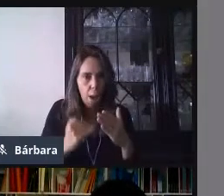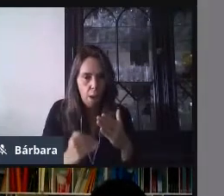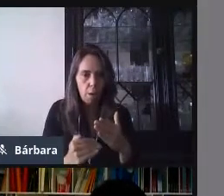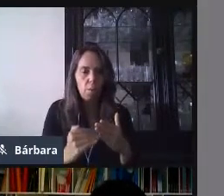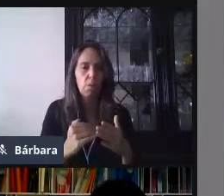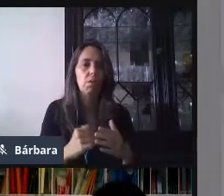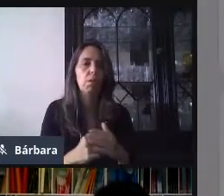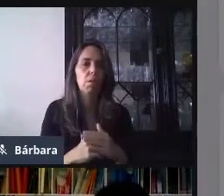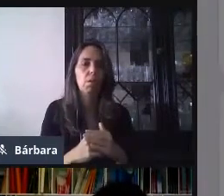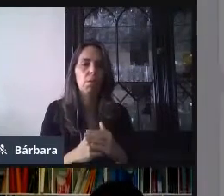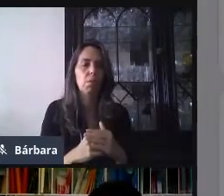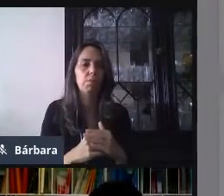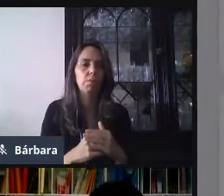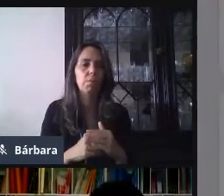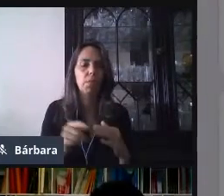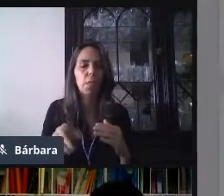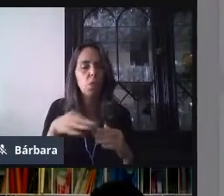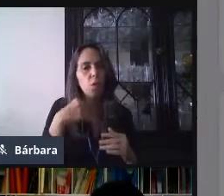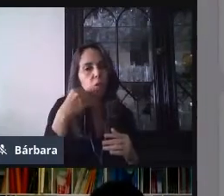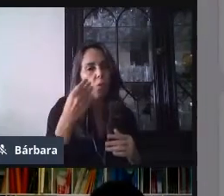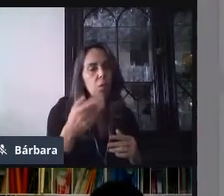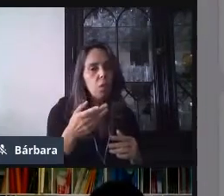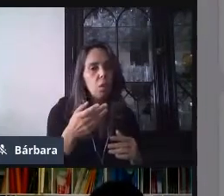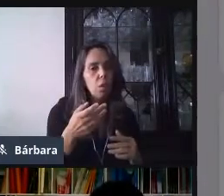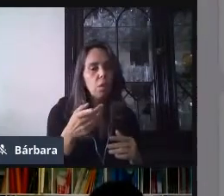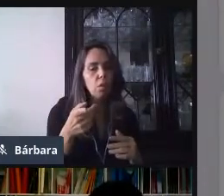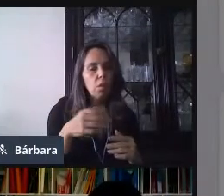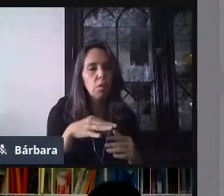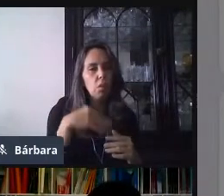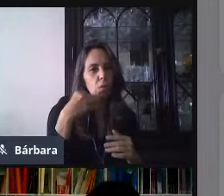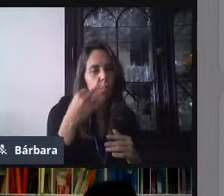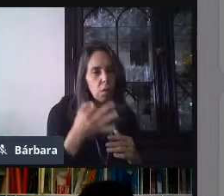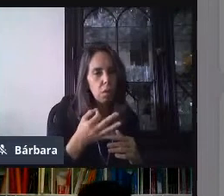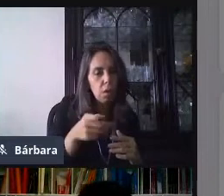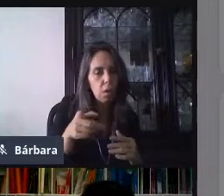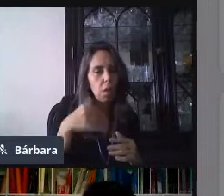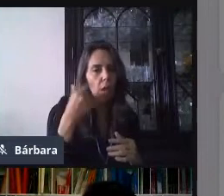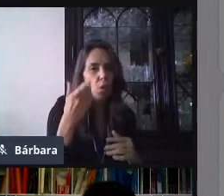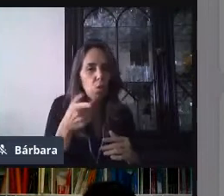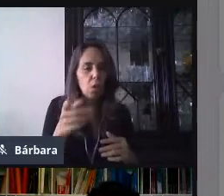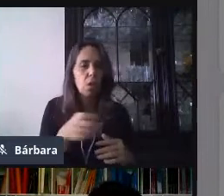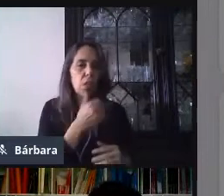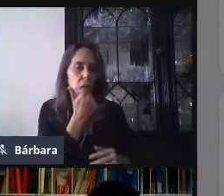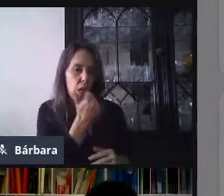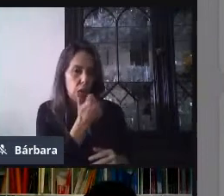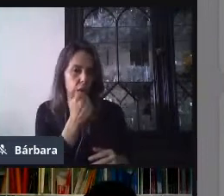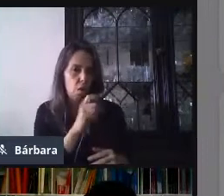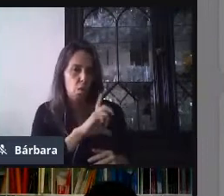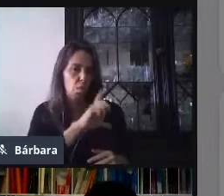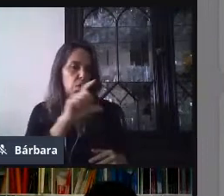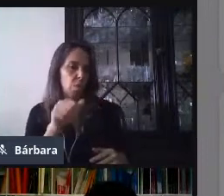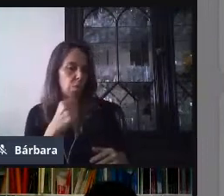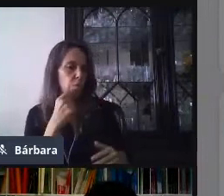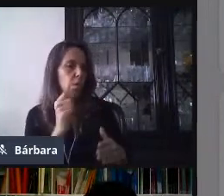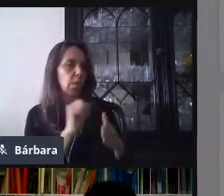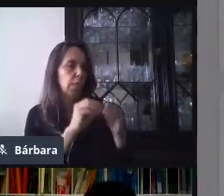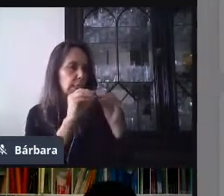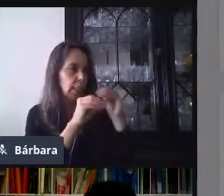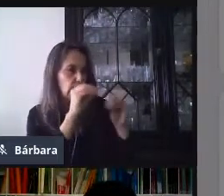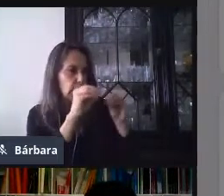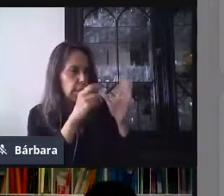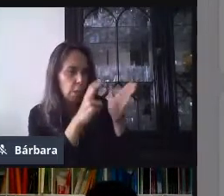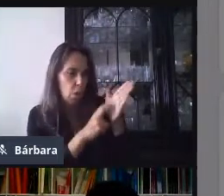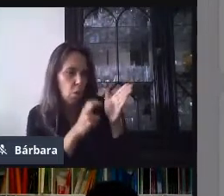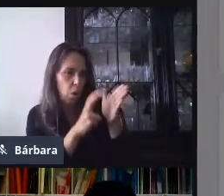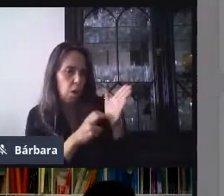seleccionar si queremos que el alumno puede editar después de enviar y ver los gráficos de resumen, que pues esto no es recomendable. Porque si es un cuestionario,